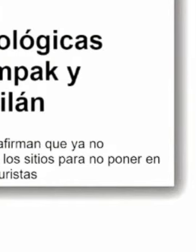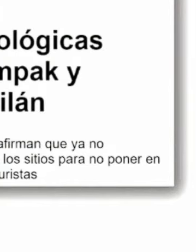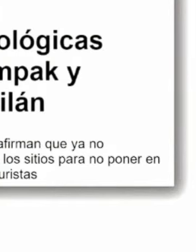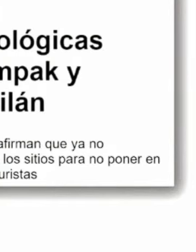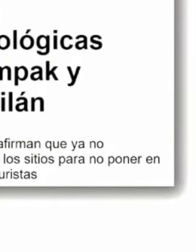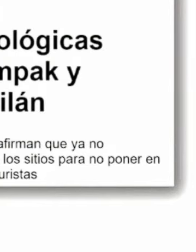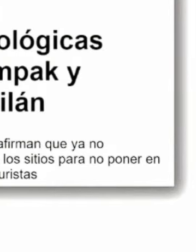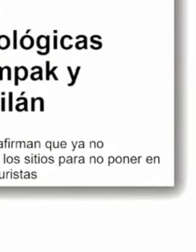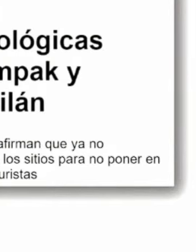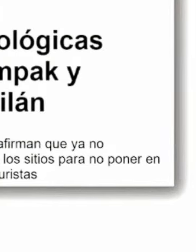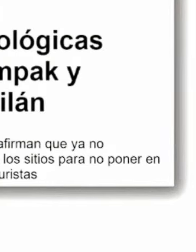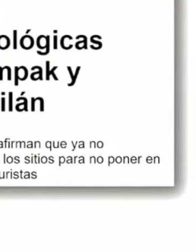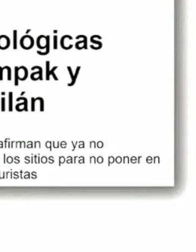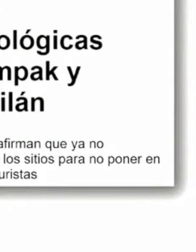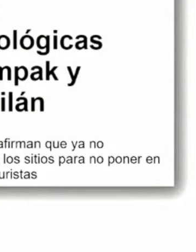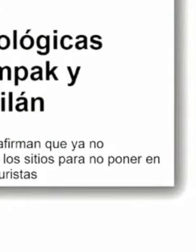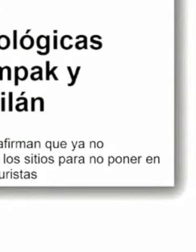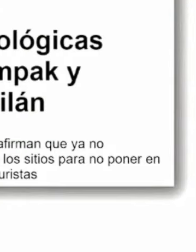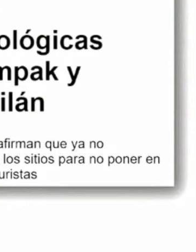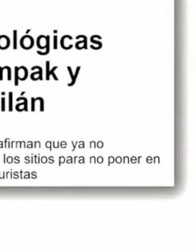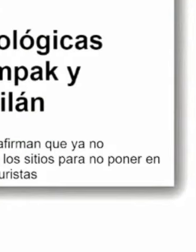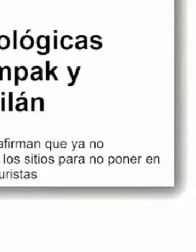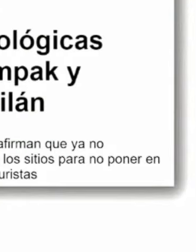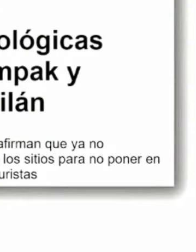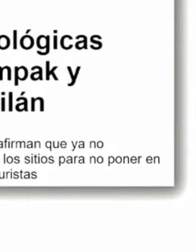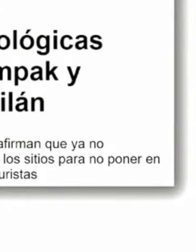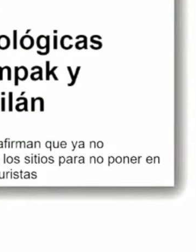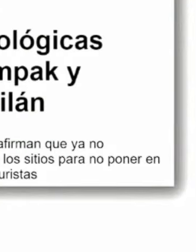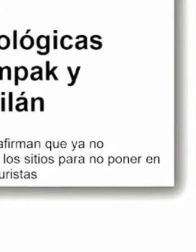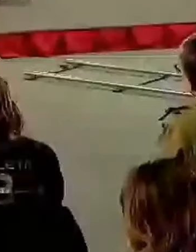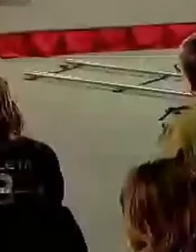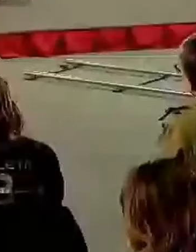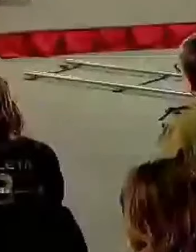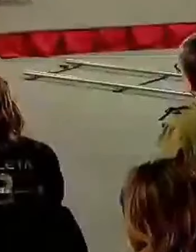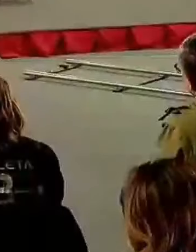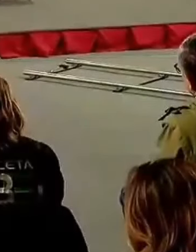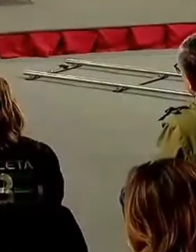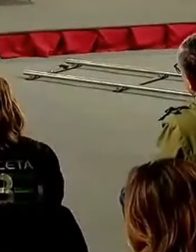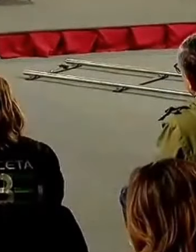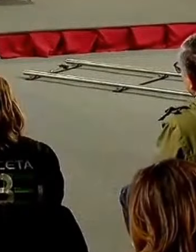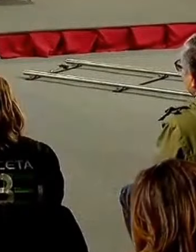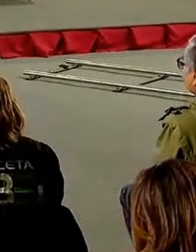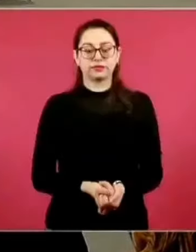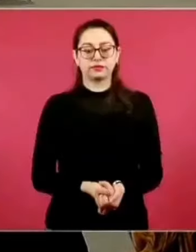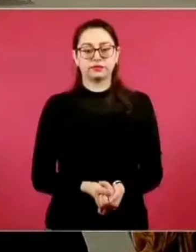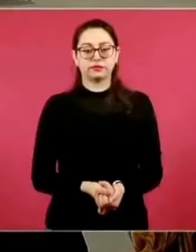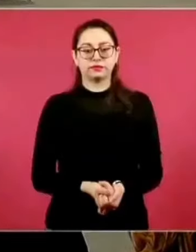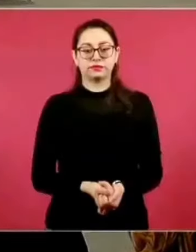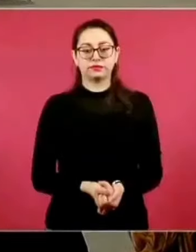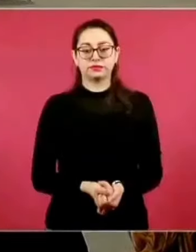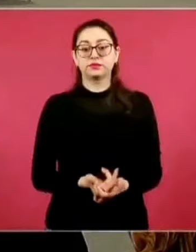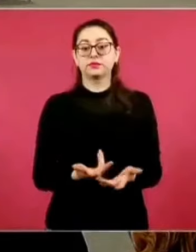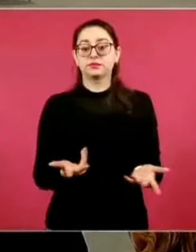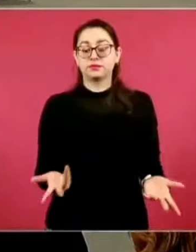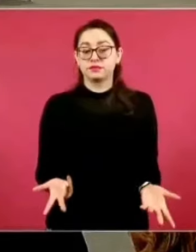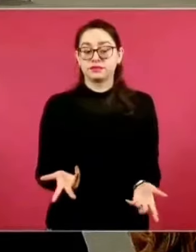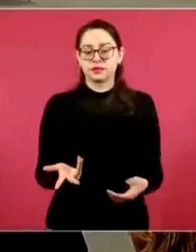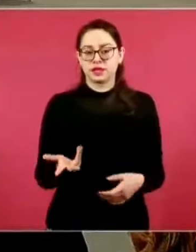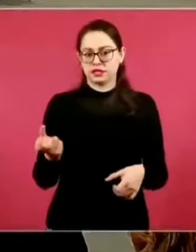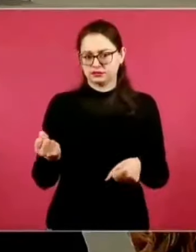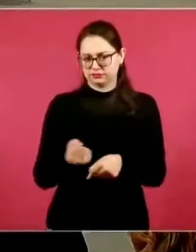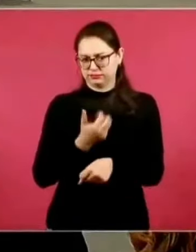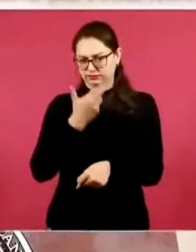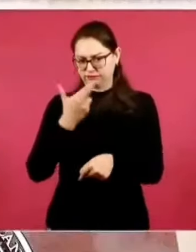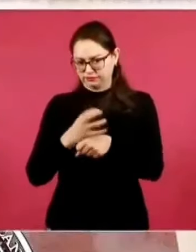Excelsior, El Universal, Aristegui Noticias, entre otros. Al respecto, tanto la Secretaría de Cultura